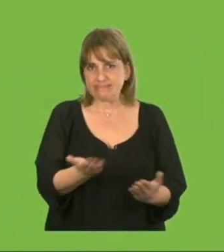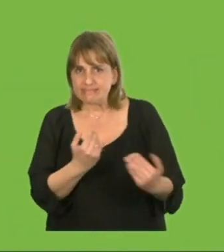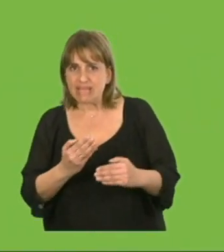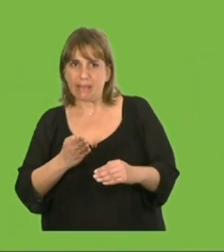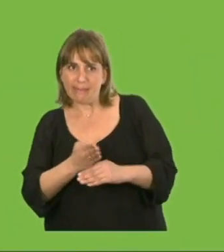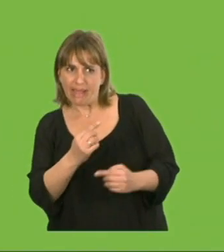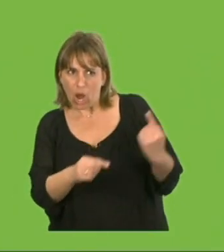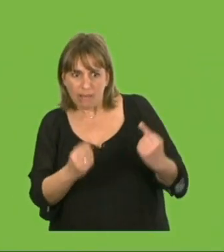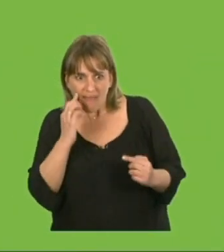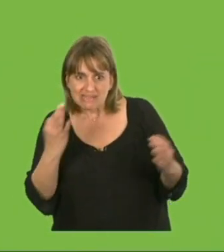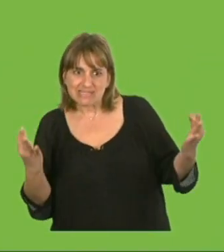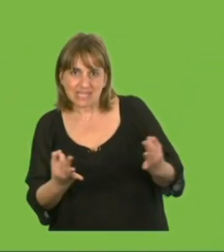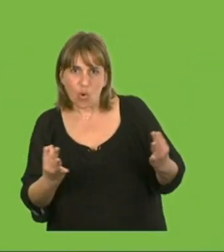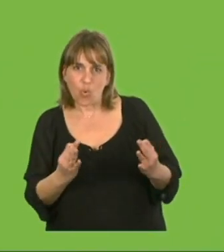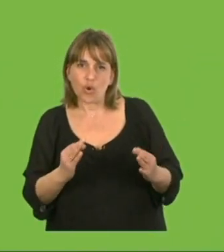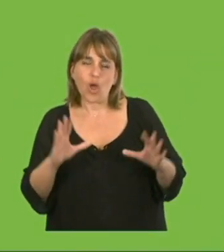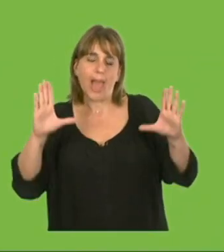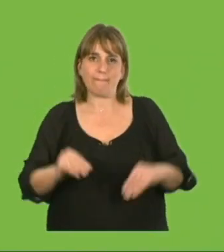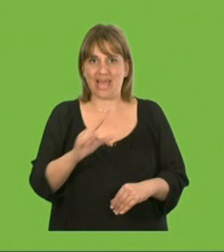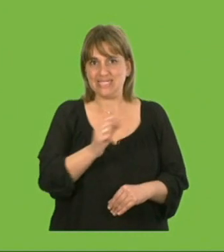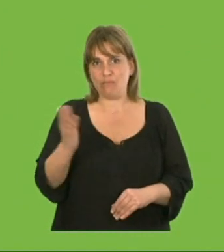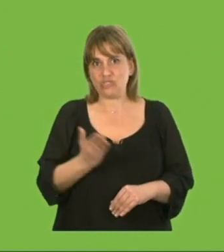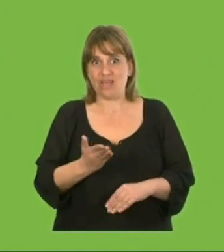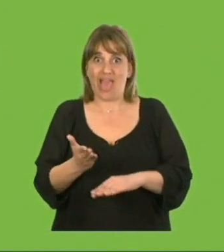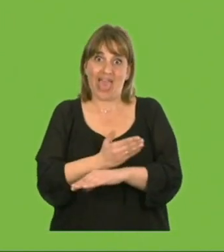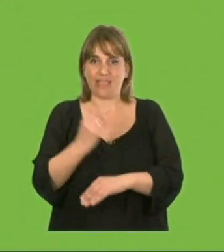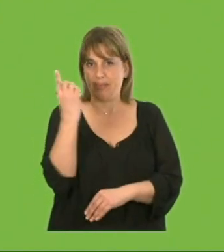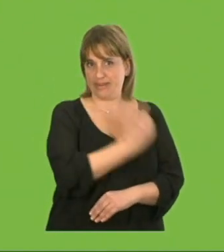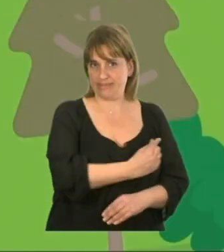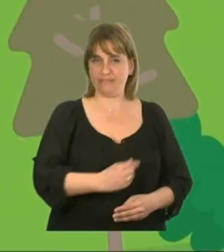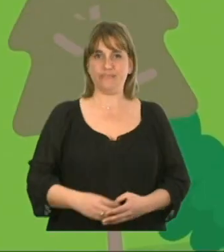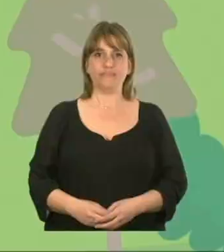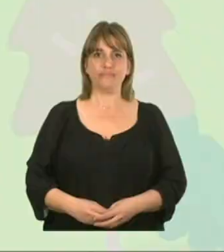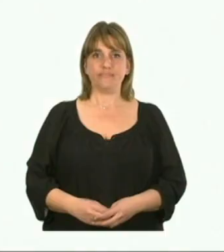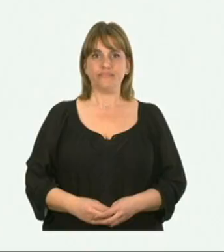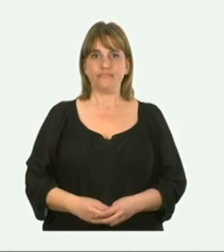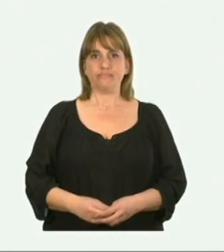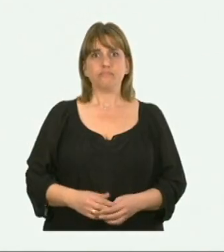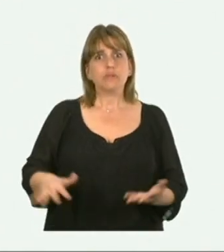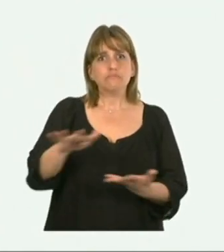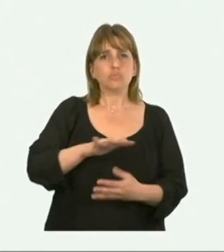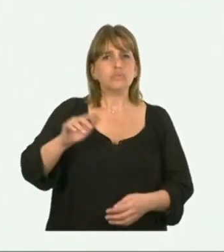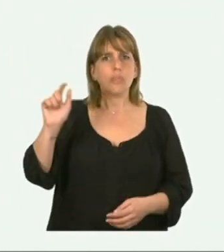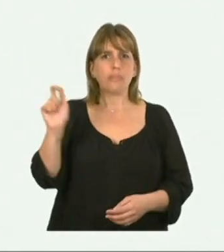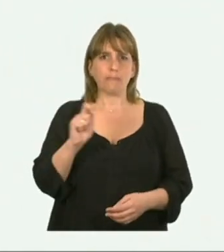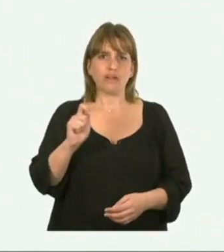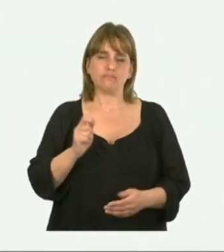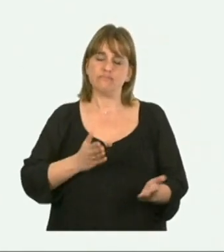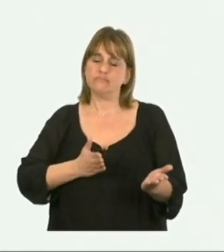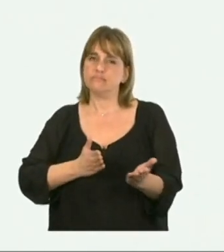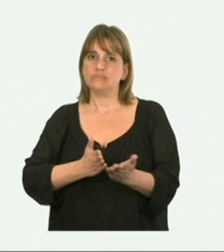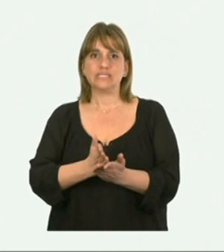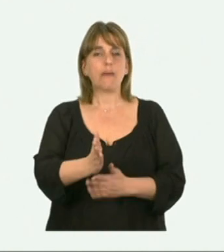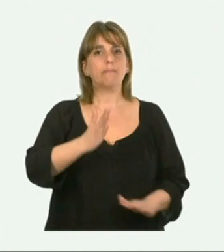y cenizas para verificar que esté totalmente extinguido antes de retirarte del lugar. Ante cualquier emergencia, recuerda.